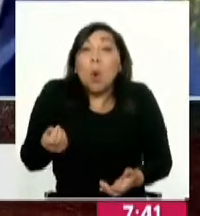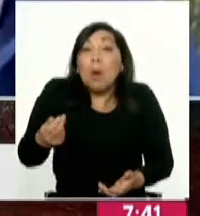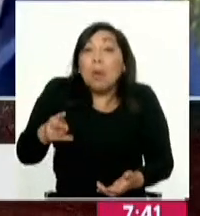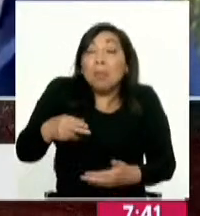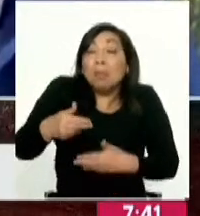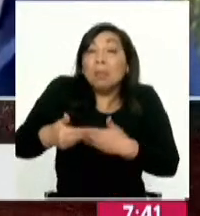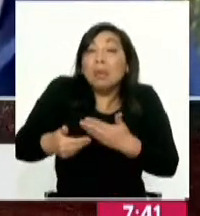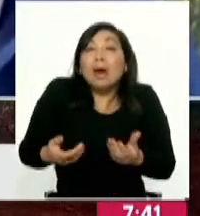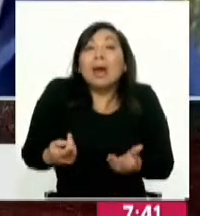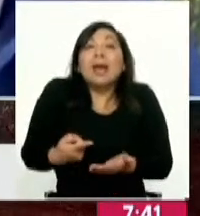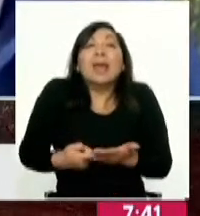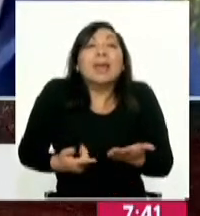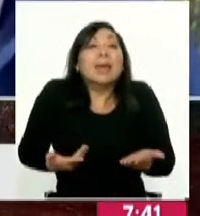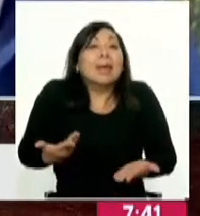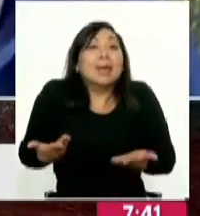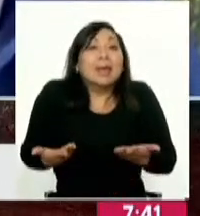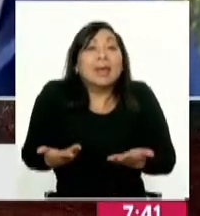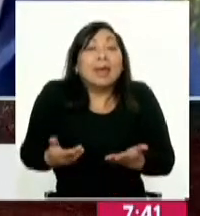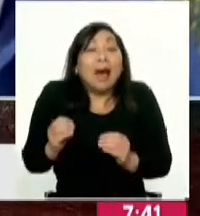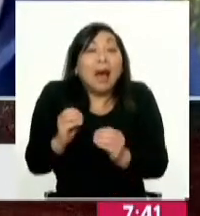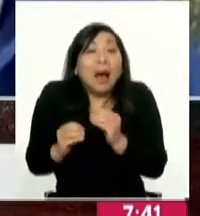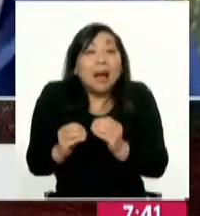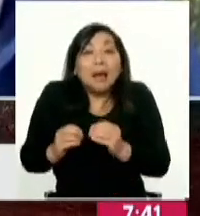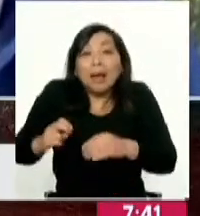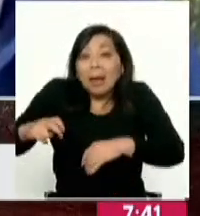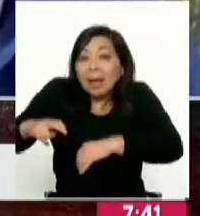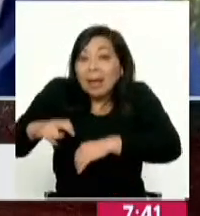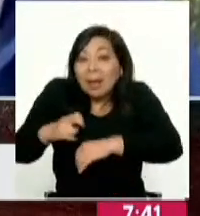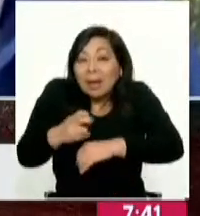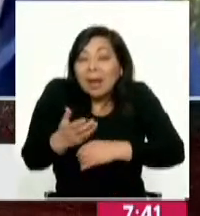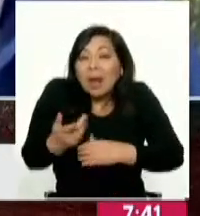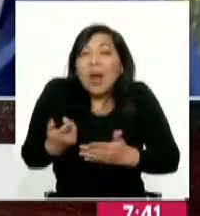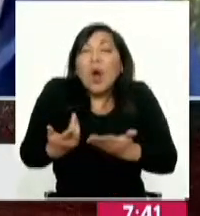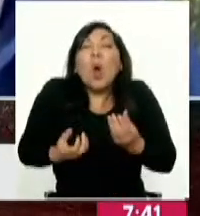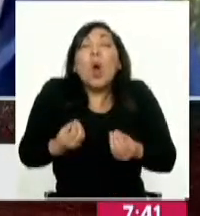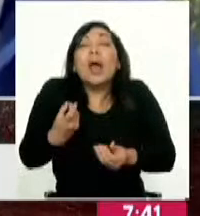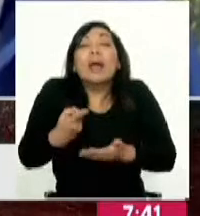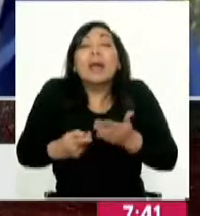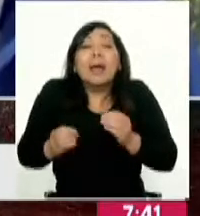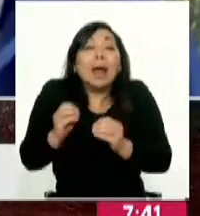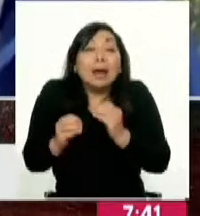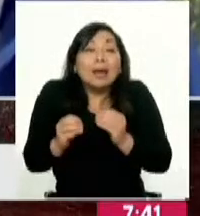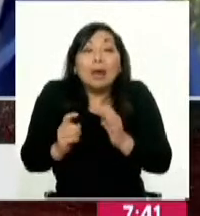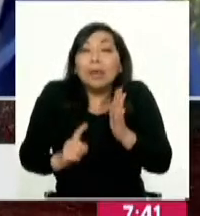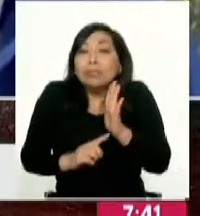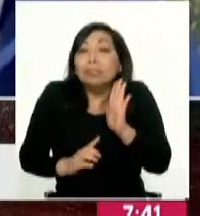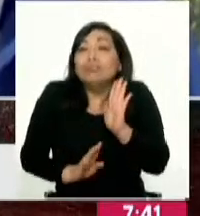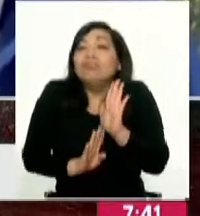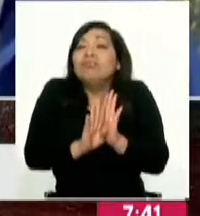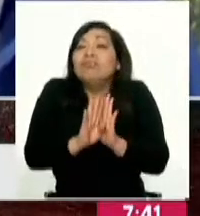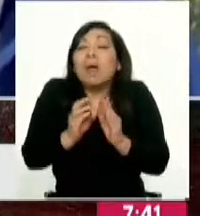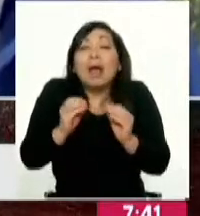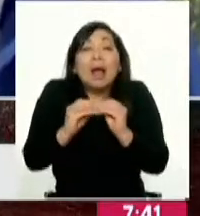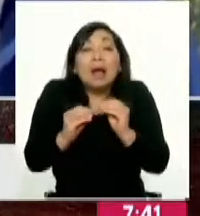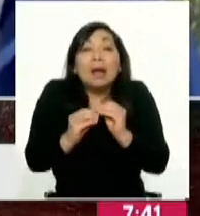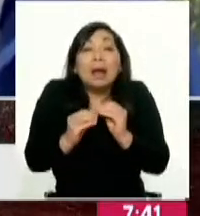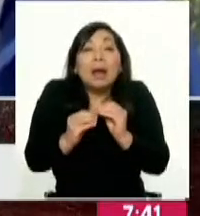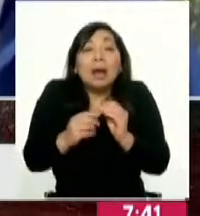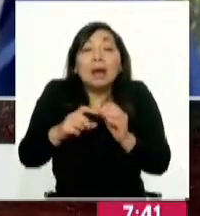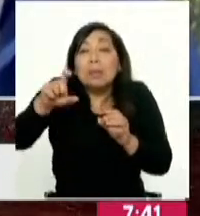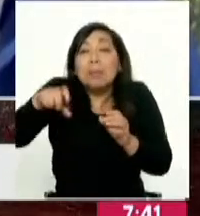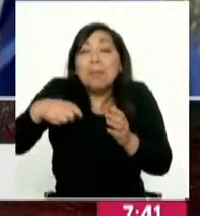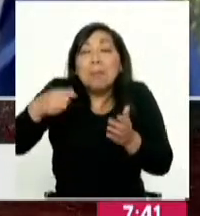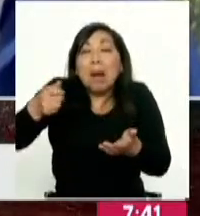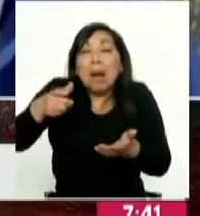la frecuencia, o de pronto arreglar las escaleras eléctricas, o de pronto arreglar los ascensores, o de pronto arreglar las máquinas